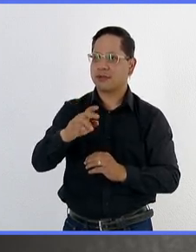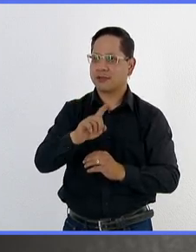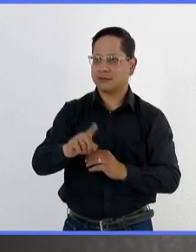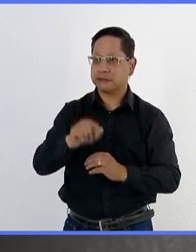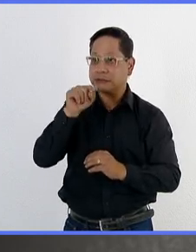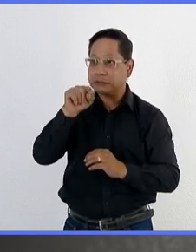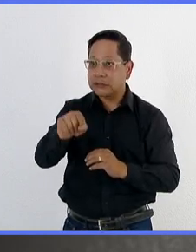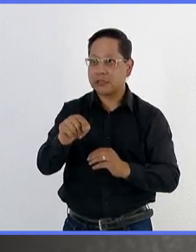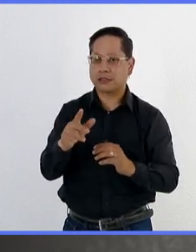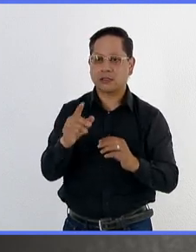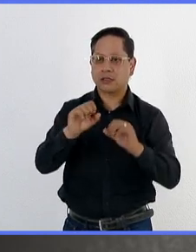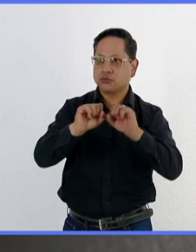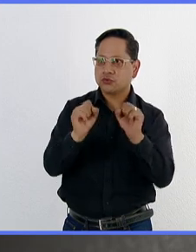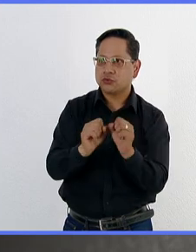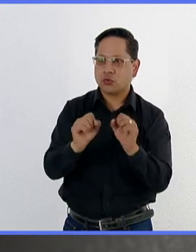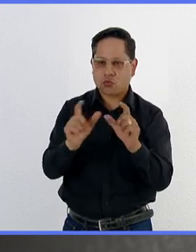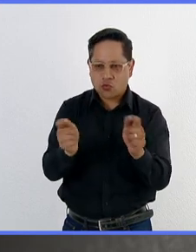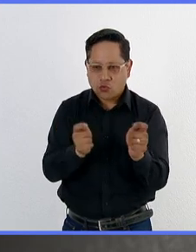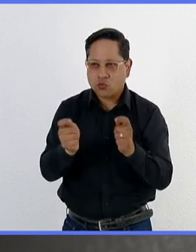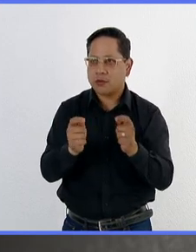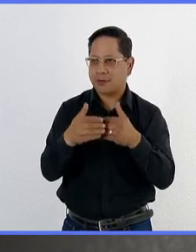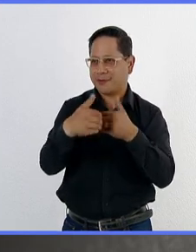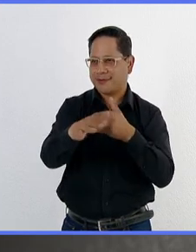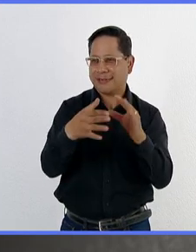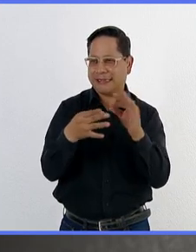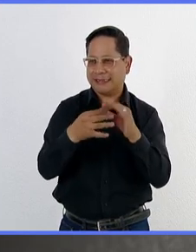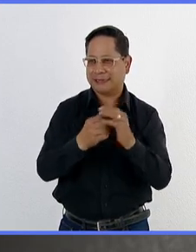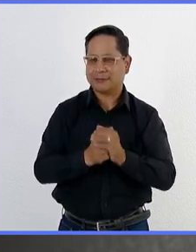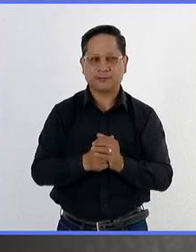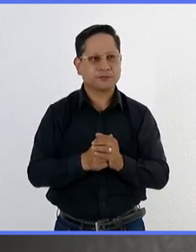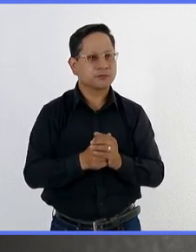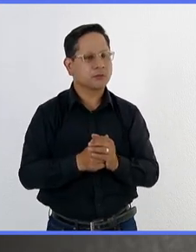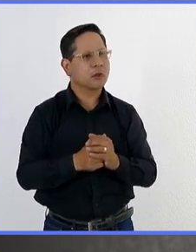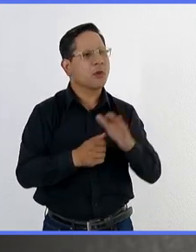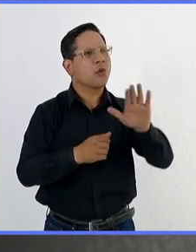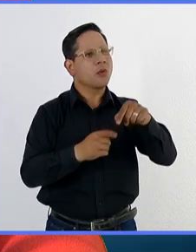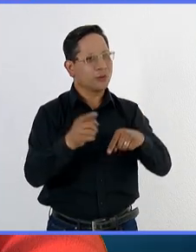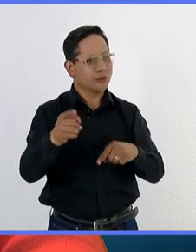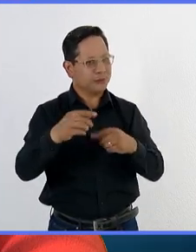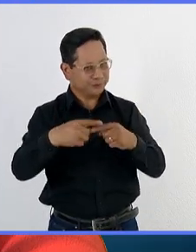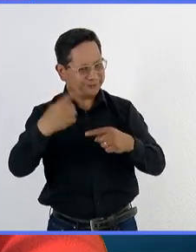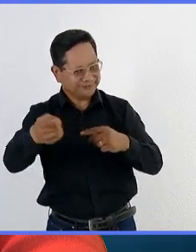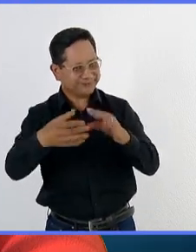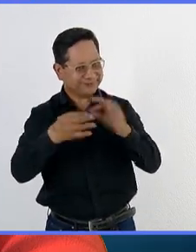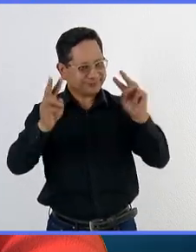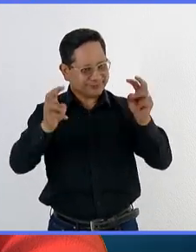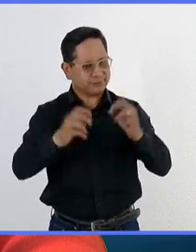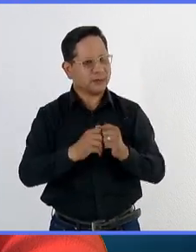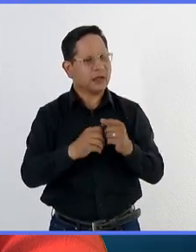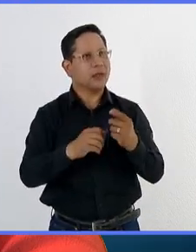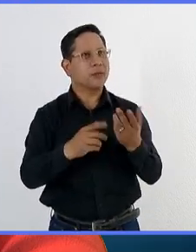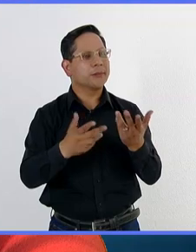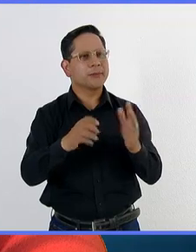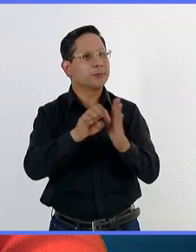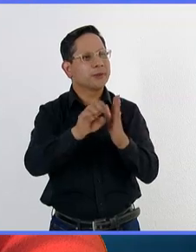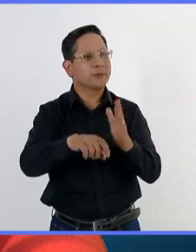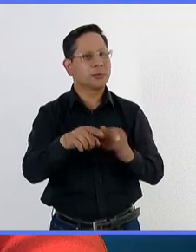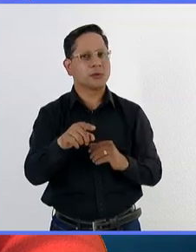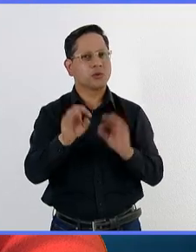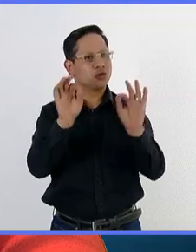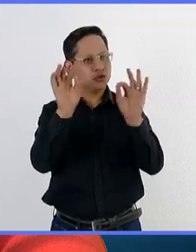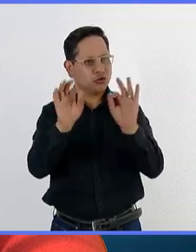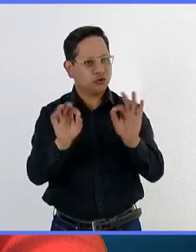manejo integrado que hacemos en la Vamos a platicar de esto un poquito más adelante. Antes me gustaría que nos contaras cuáles son los efectos. Es decir, impacta